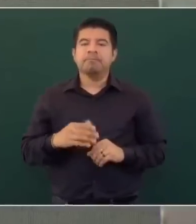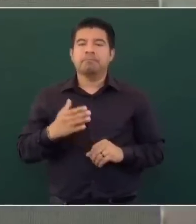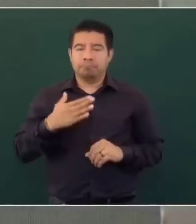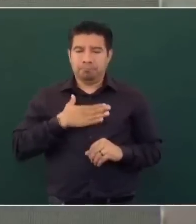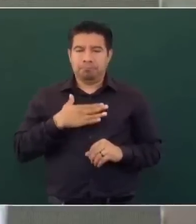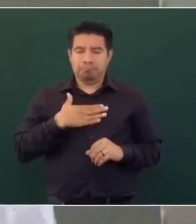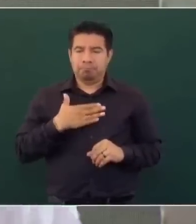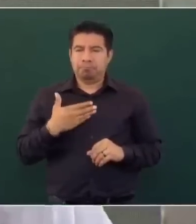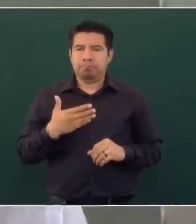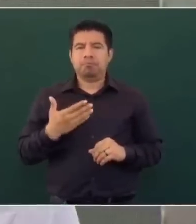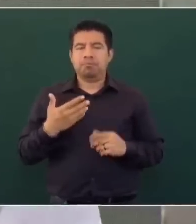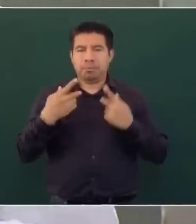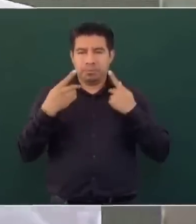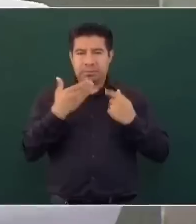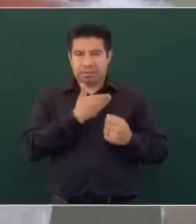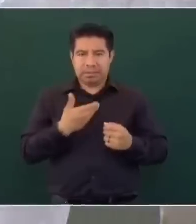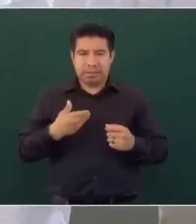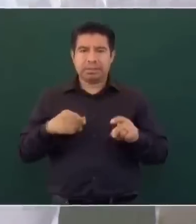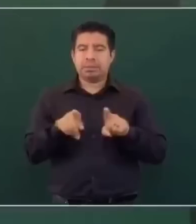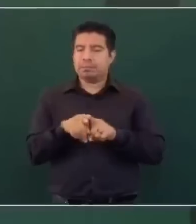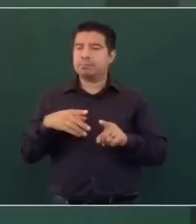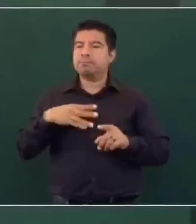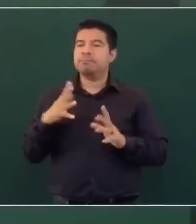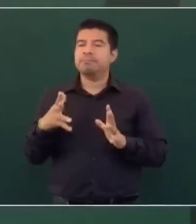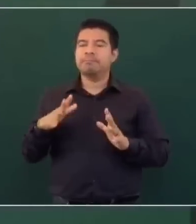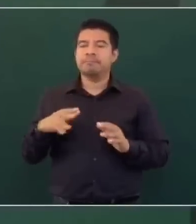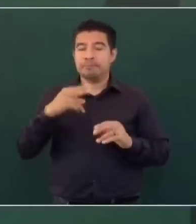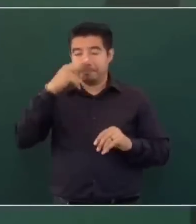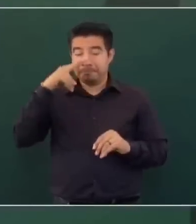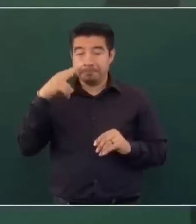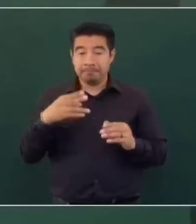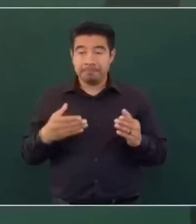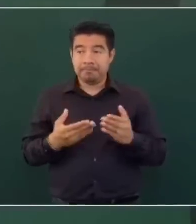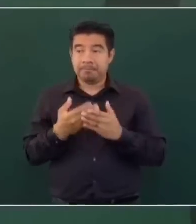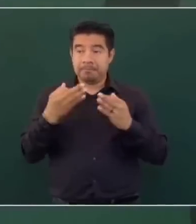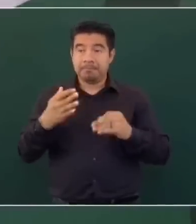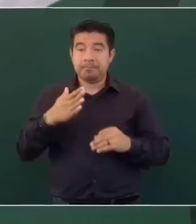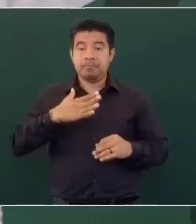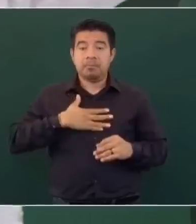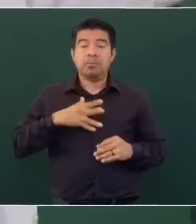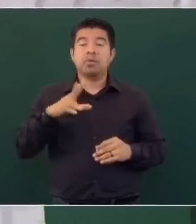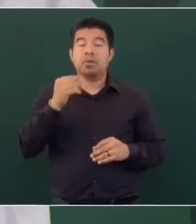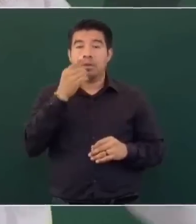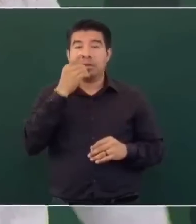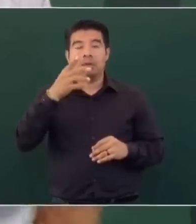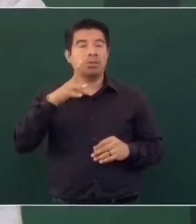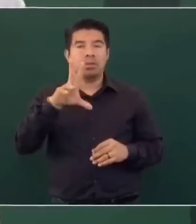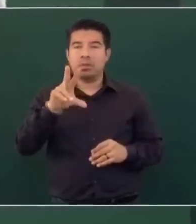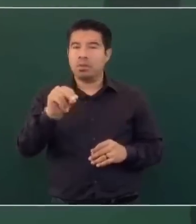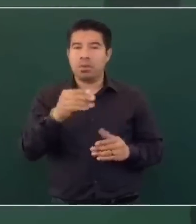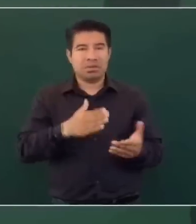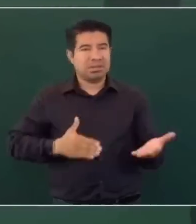presidente les diría, no se metan a ese litigio,